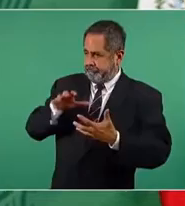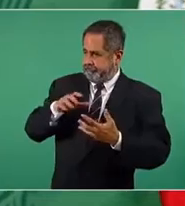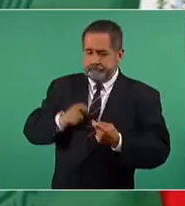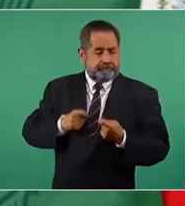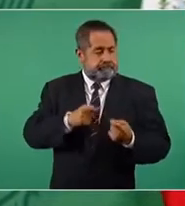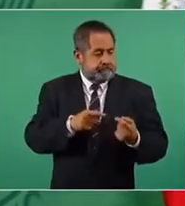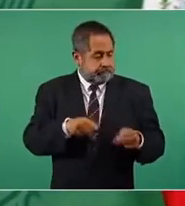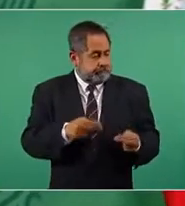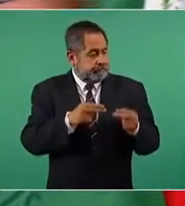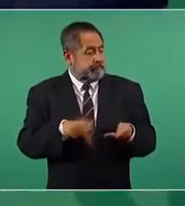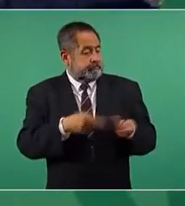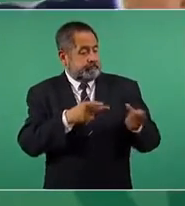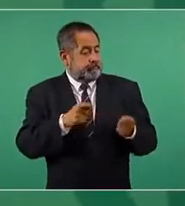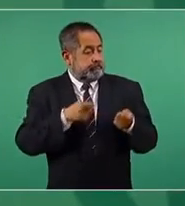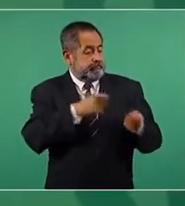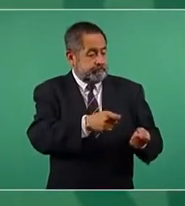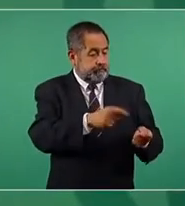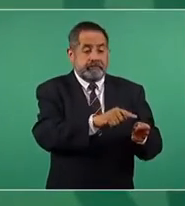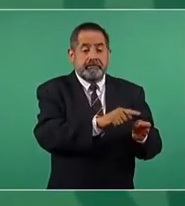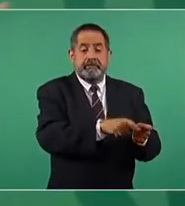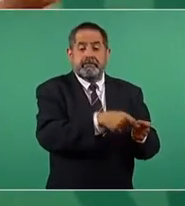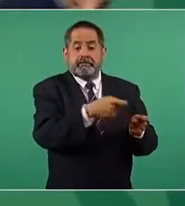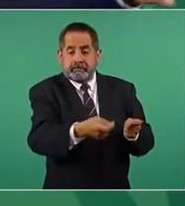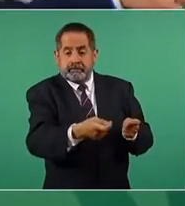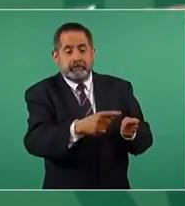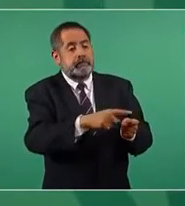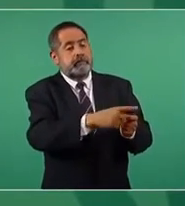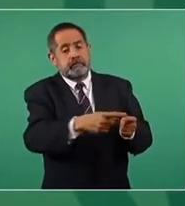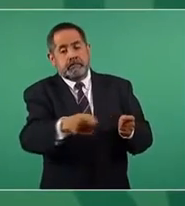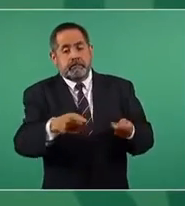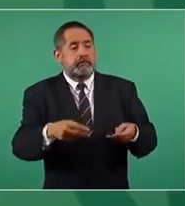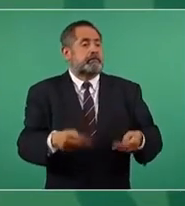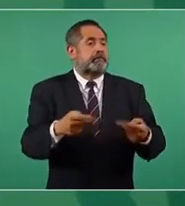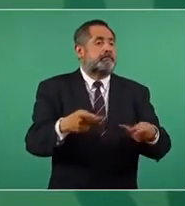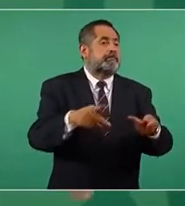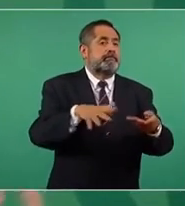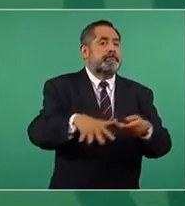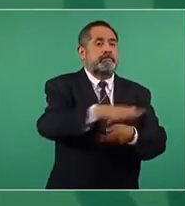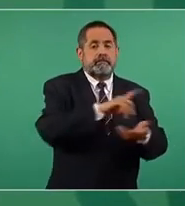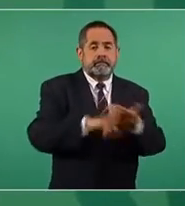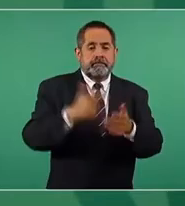que son los que manejan todo lo que tiene que ver con la venta del gas,